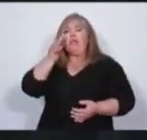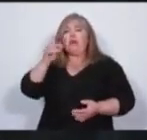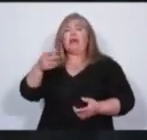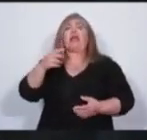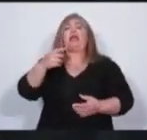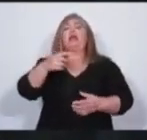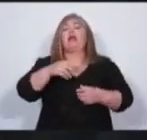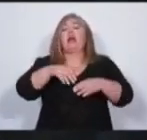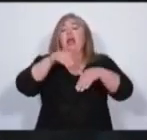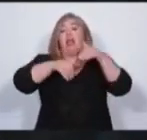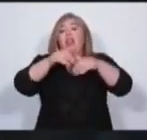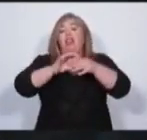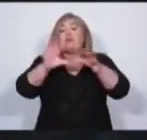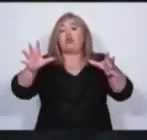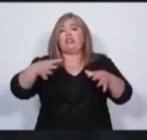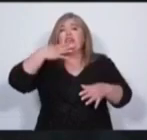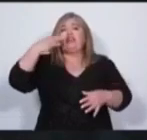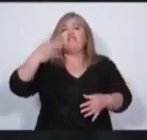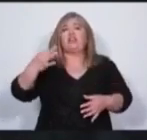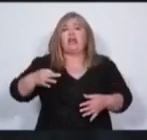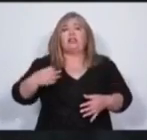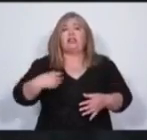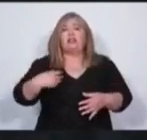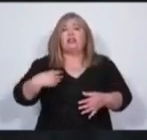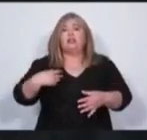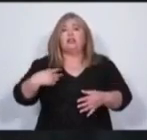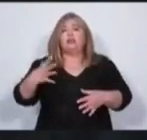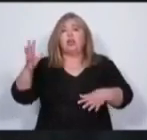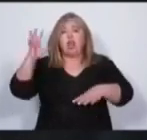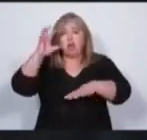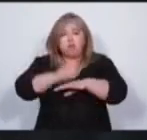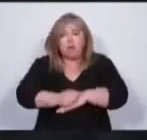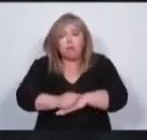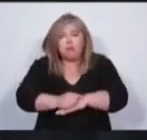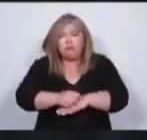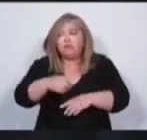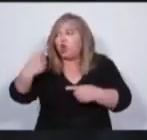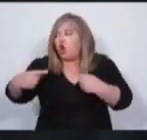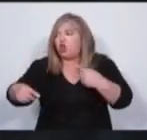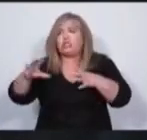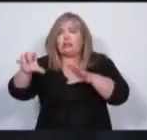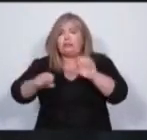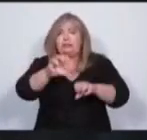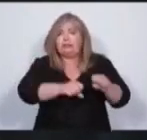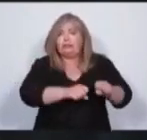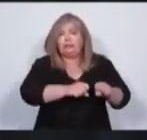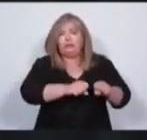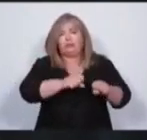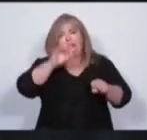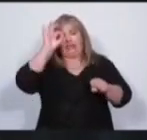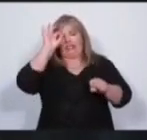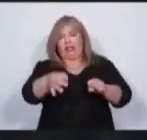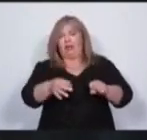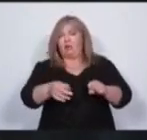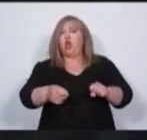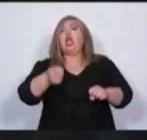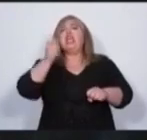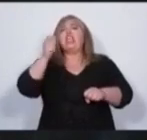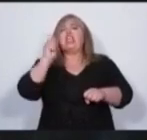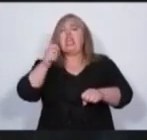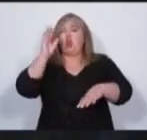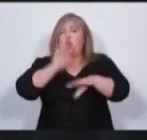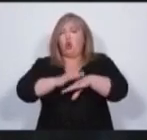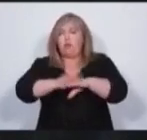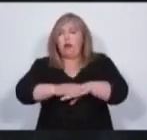Y extinción de dominio sabemos que acá hay que las hace las vagas. Tenemos dos intendentes presos y que han